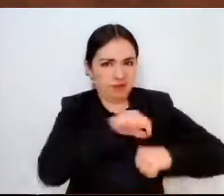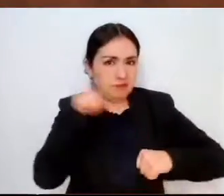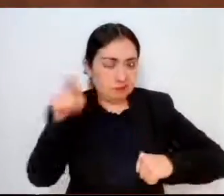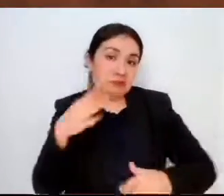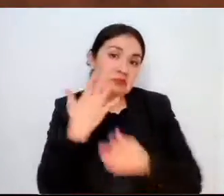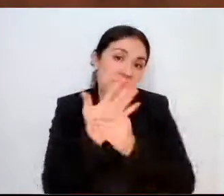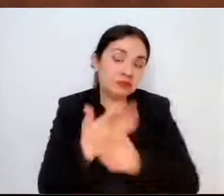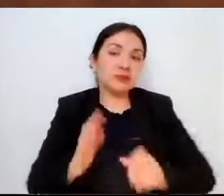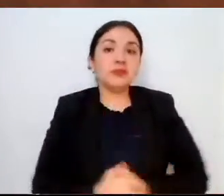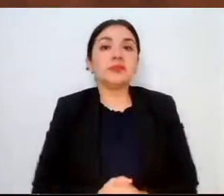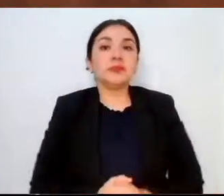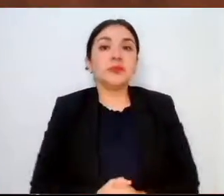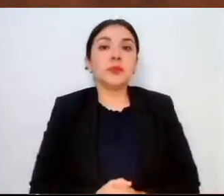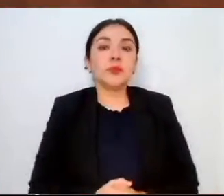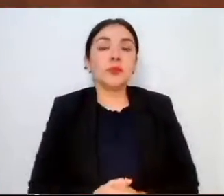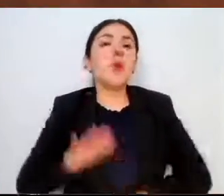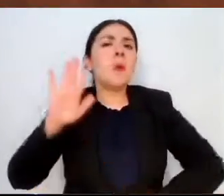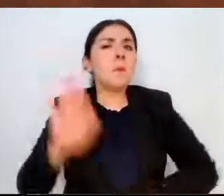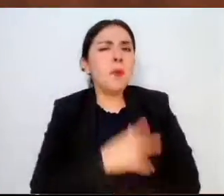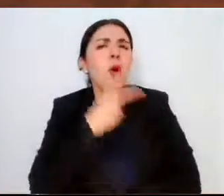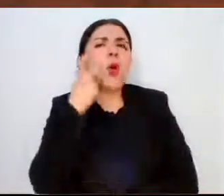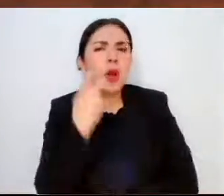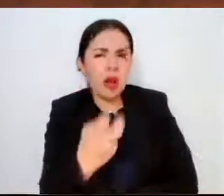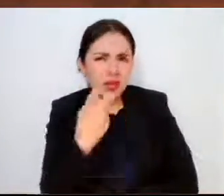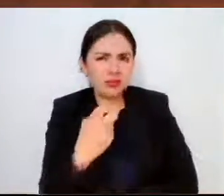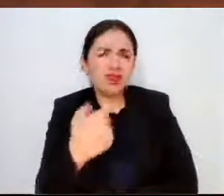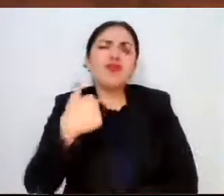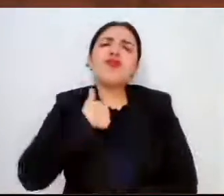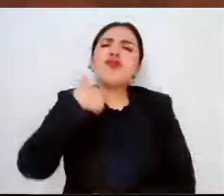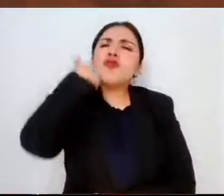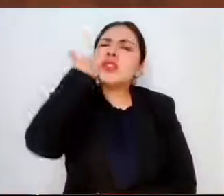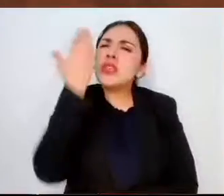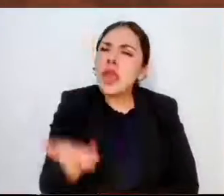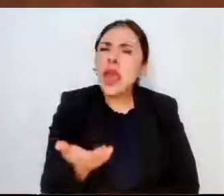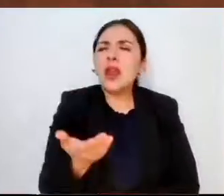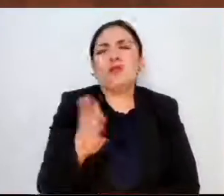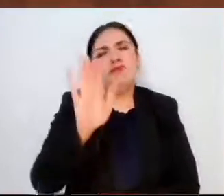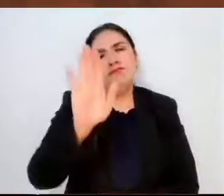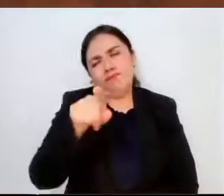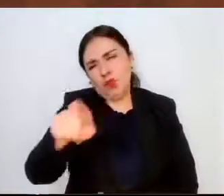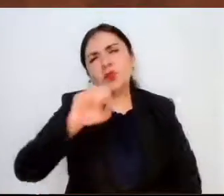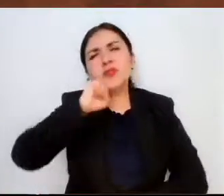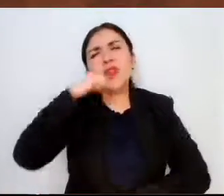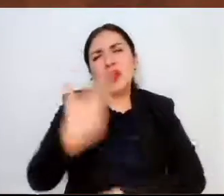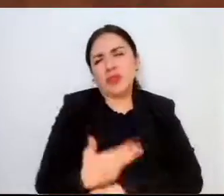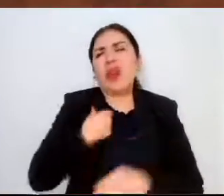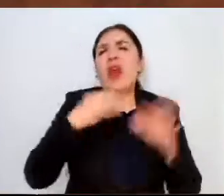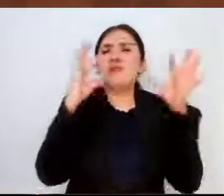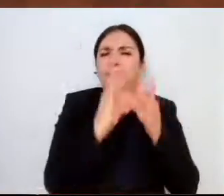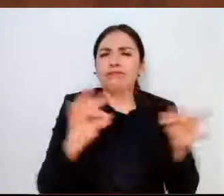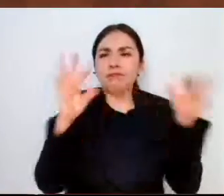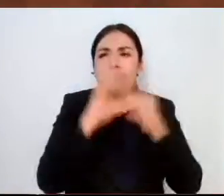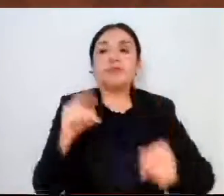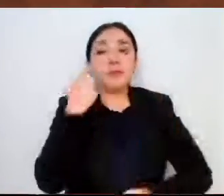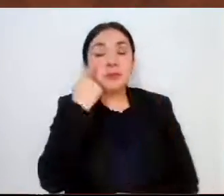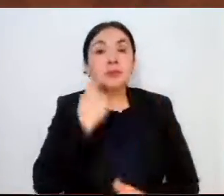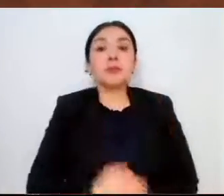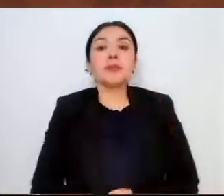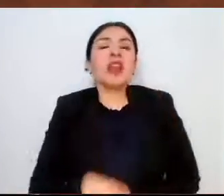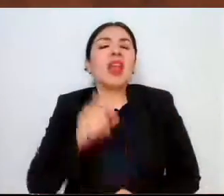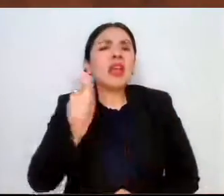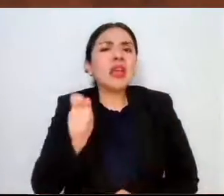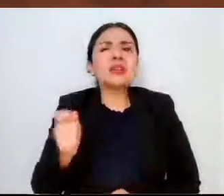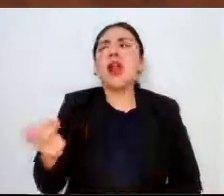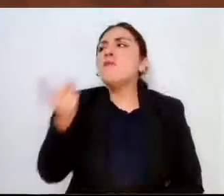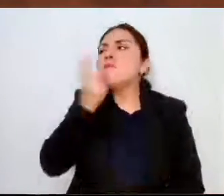Por esta razón quisiera, Secretaria, comentarle, platicarle lo que nos han hecho saber